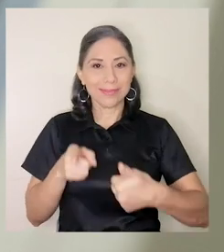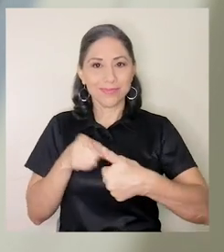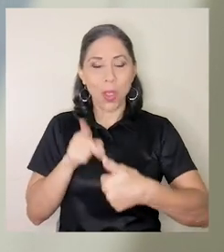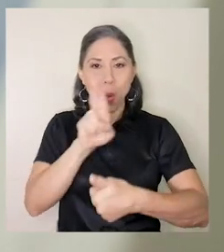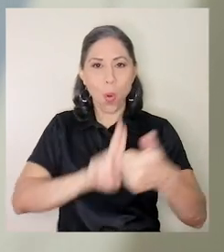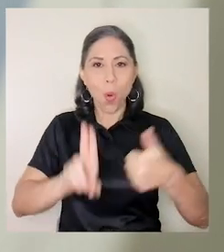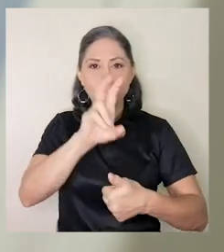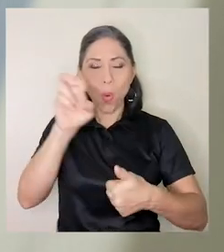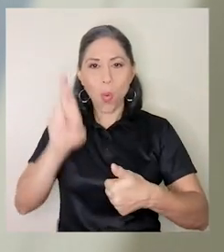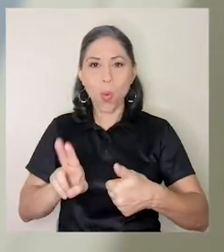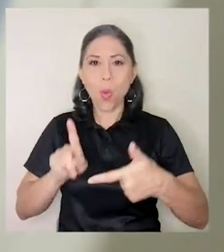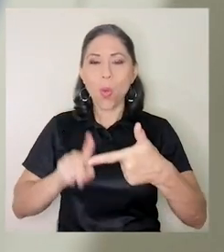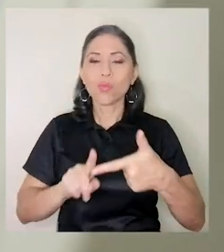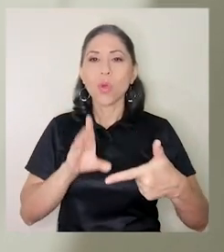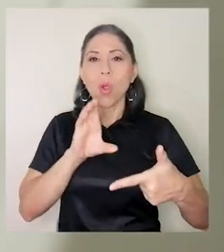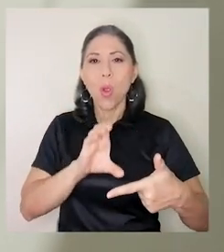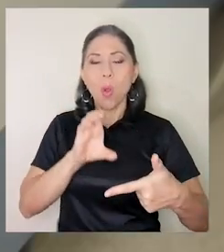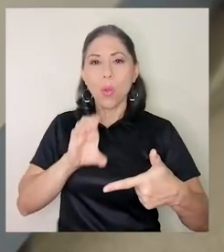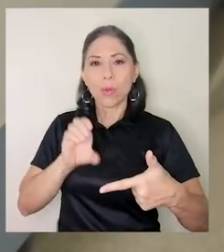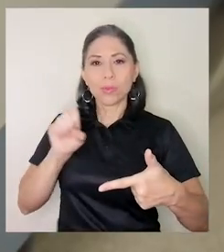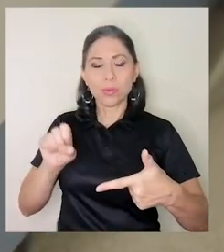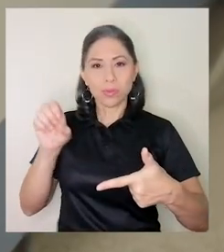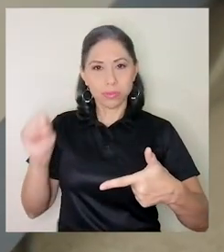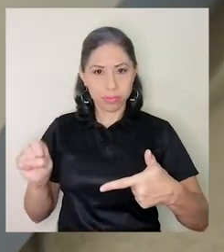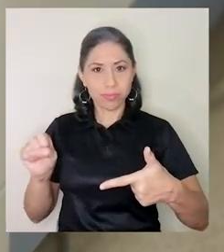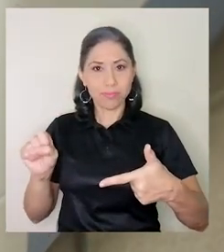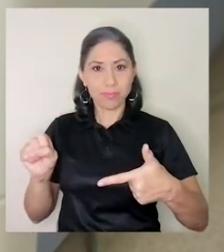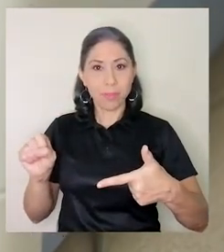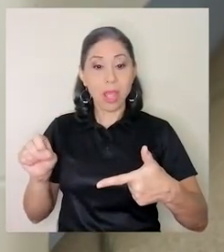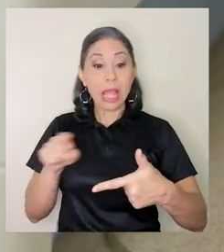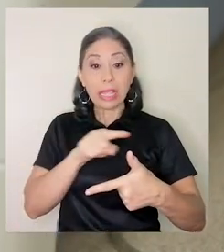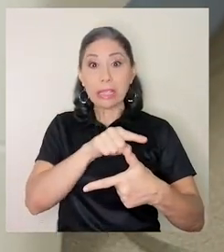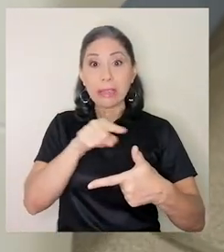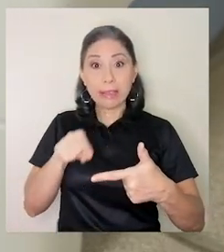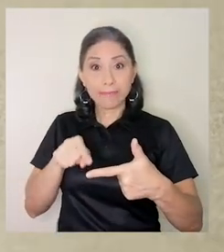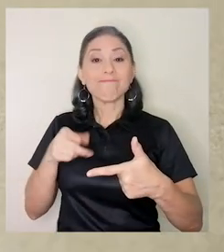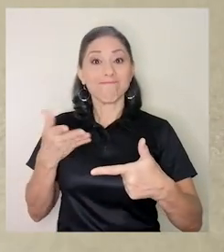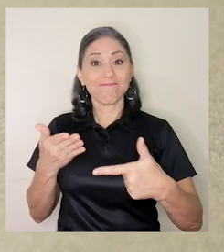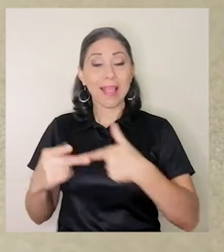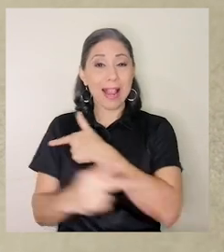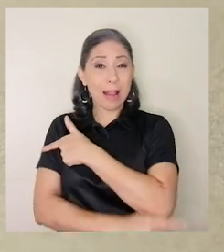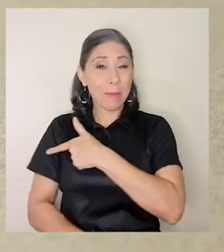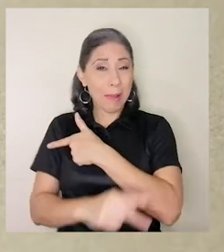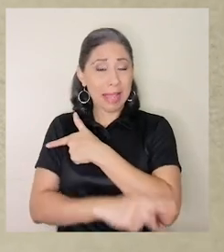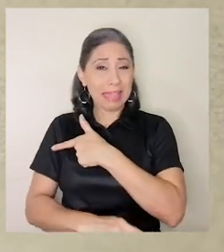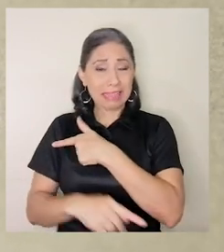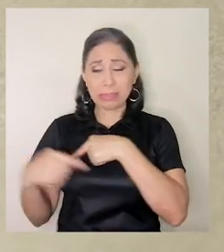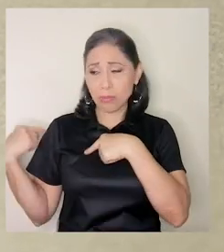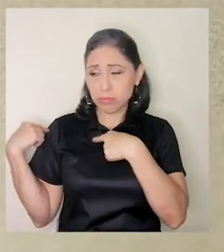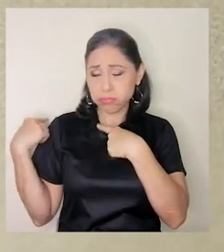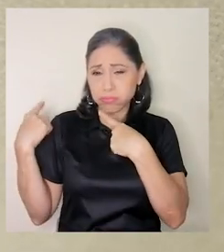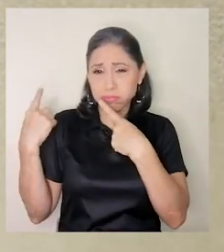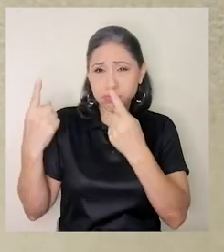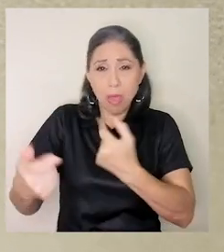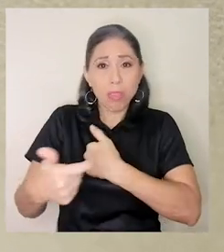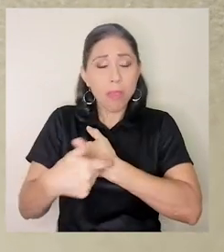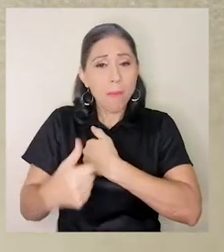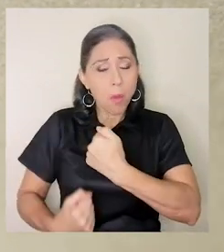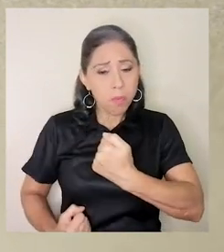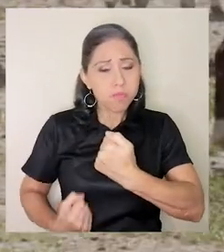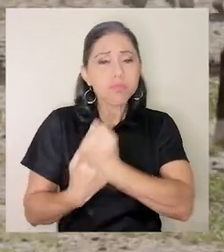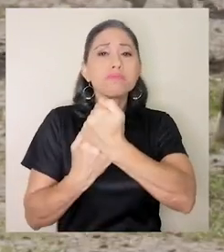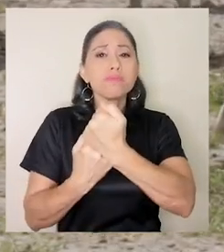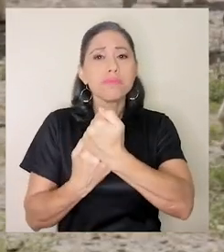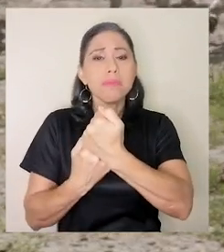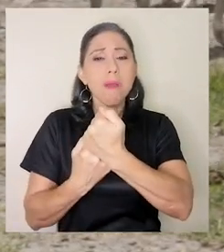la Caja Costarricense de Seguro Social y que han sido la apuesta del país durante todas estas décadas de apostarle a la salud